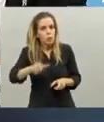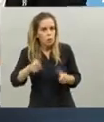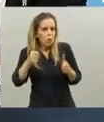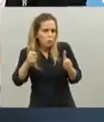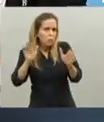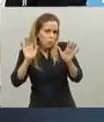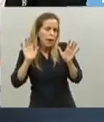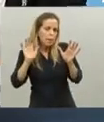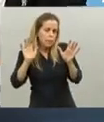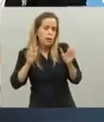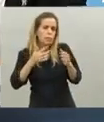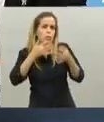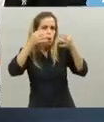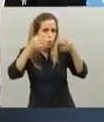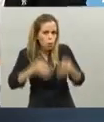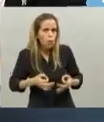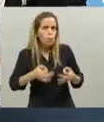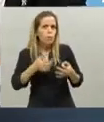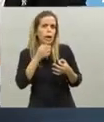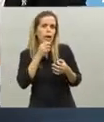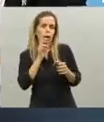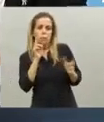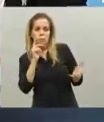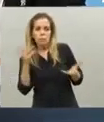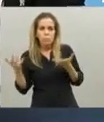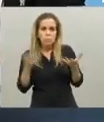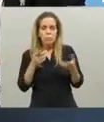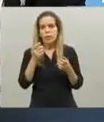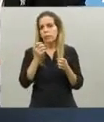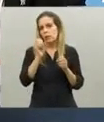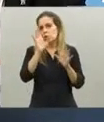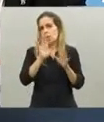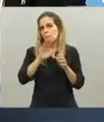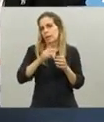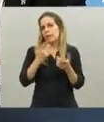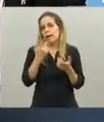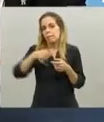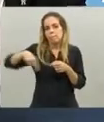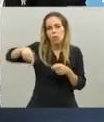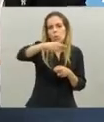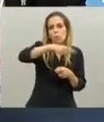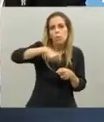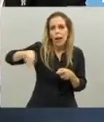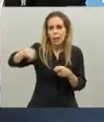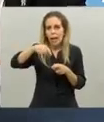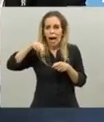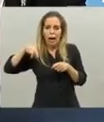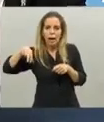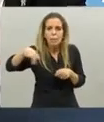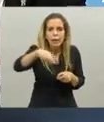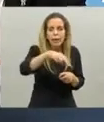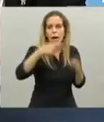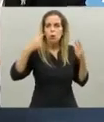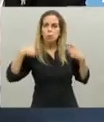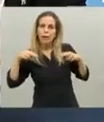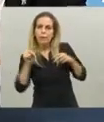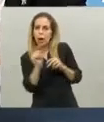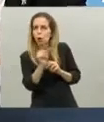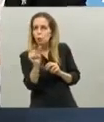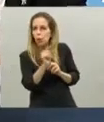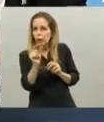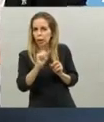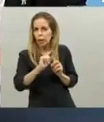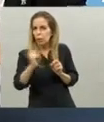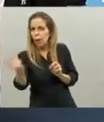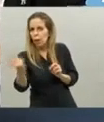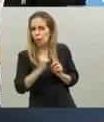la gente, digamos, cuida esto de salir, como decimos, a dar la vuelta a la manzana. En esto, para nosotros es muy importante la opinión,